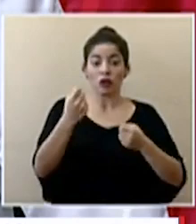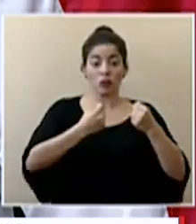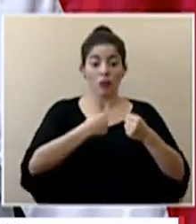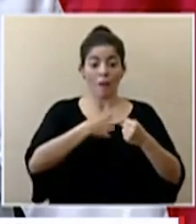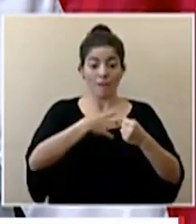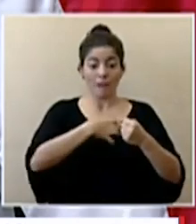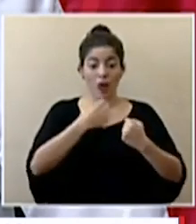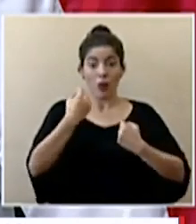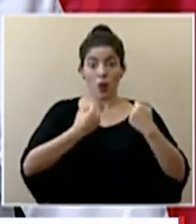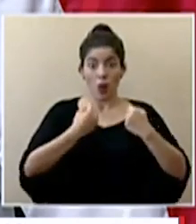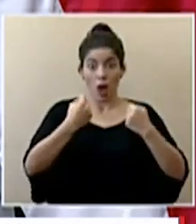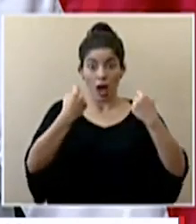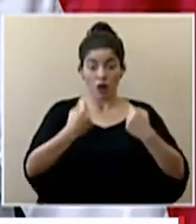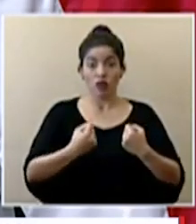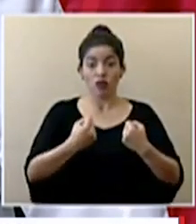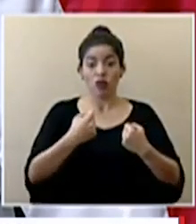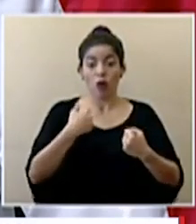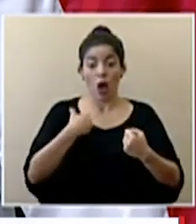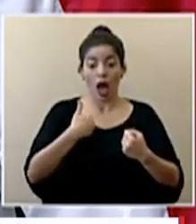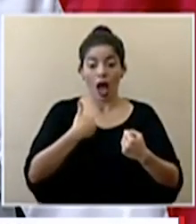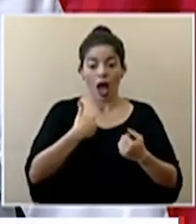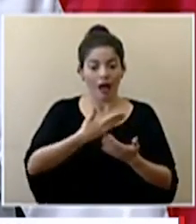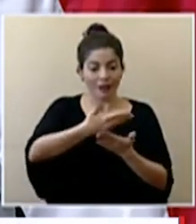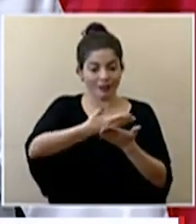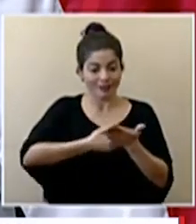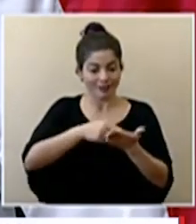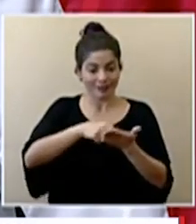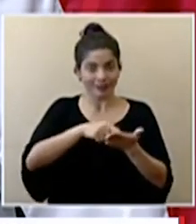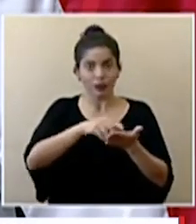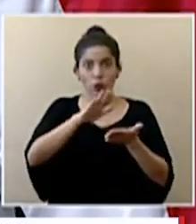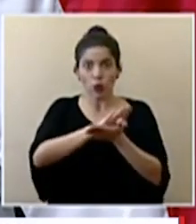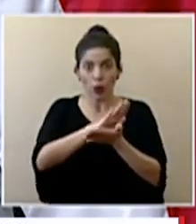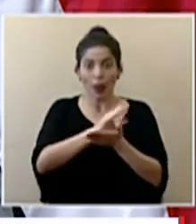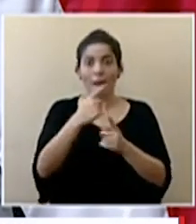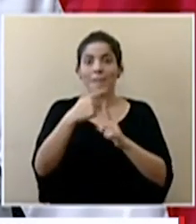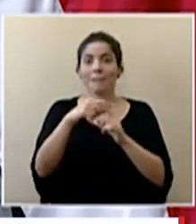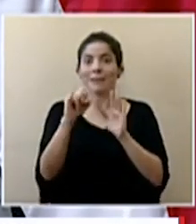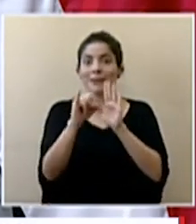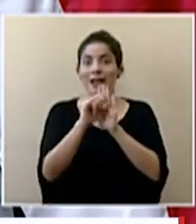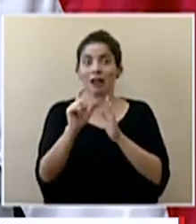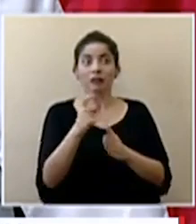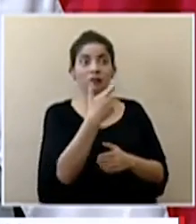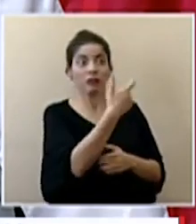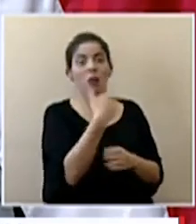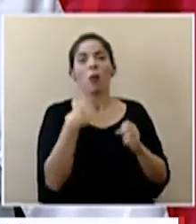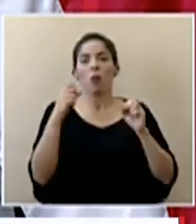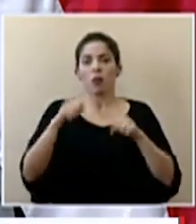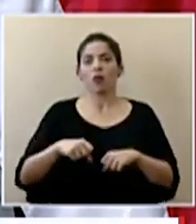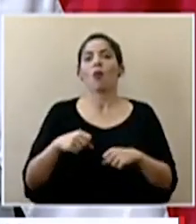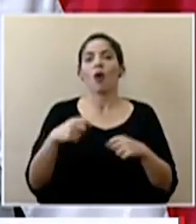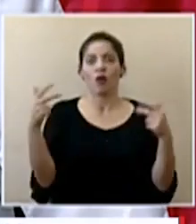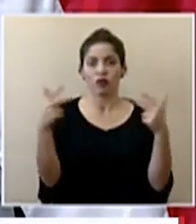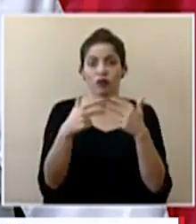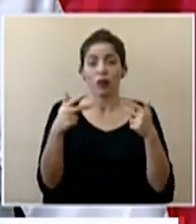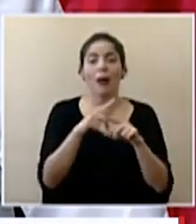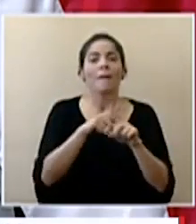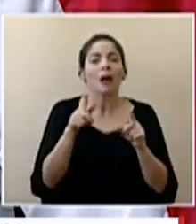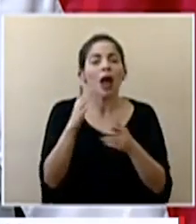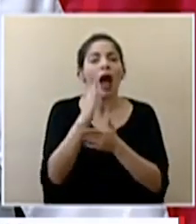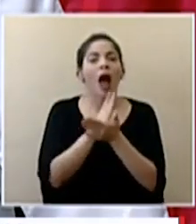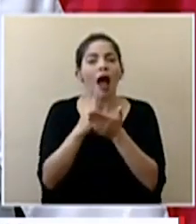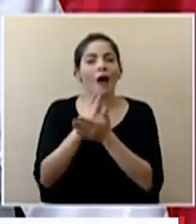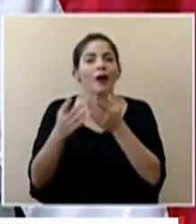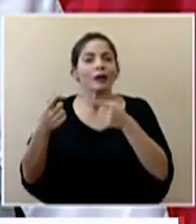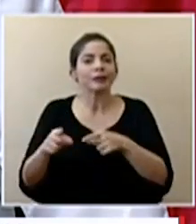propio vehículo y ante el documento respectivo y el carnet de identificación pueden circular pero este tipo ya hemos tenido algunos